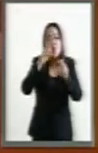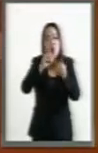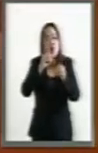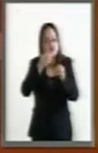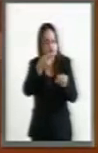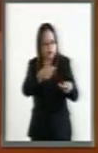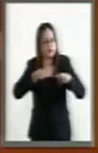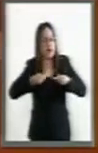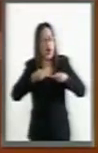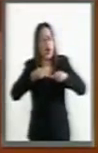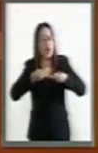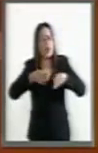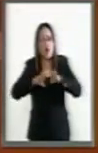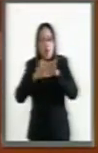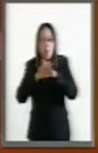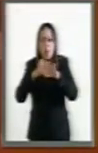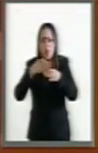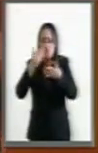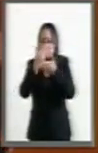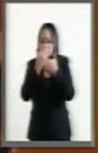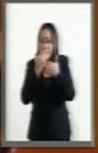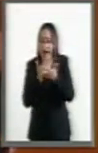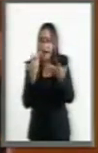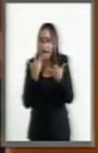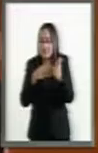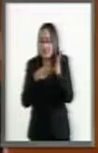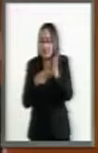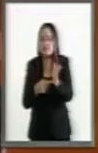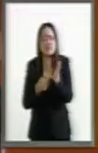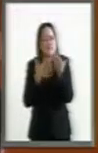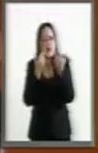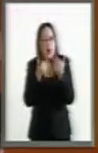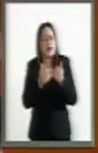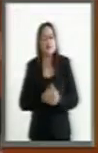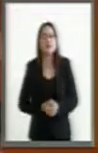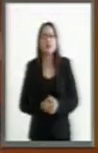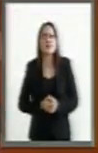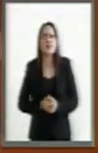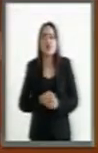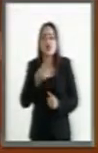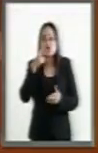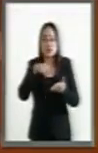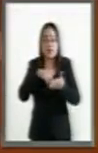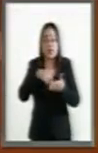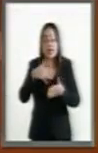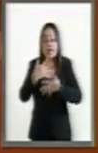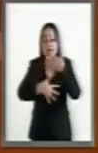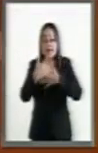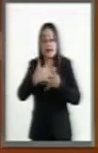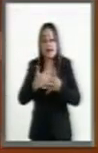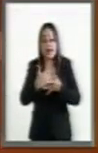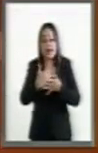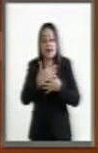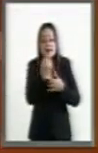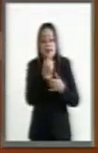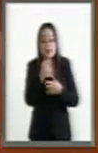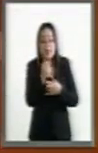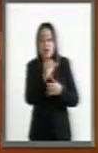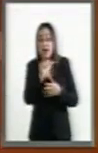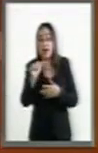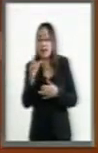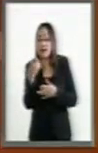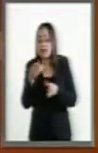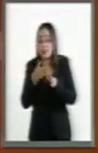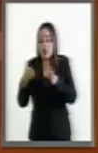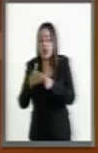reporta en qué se usan. Durante el último trimestre del año pasado, se reportó un subejercicio